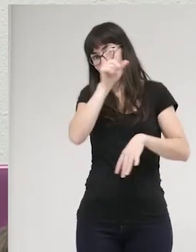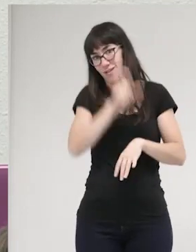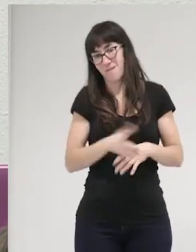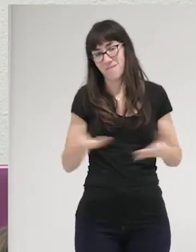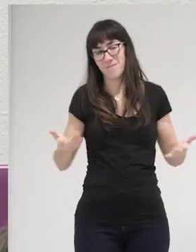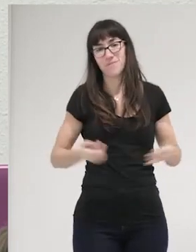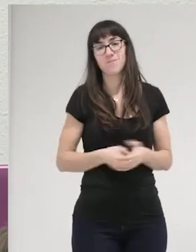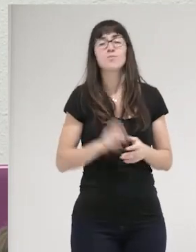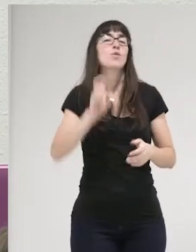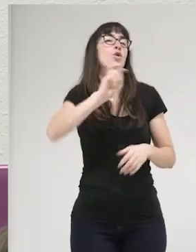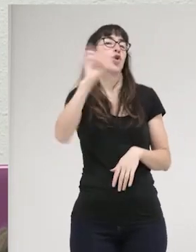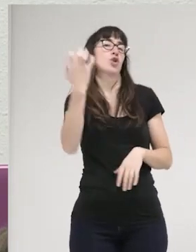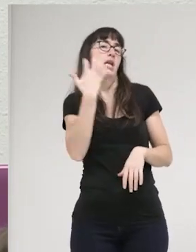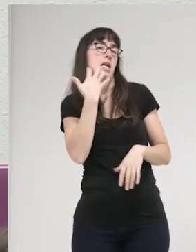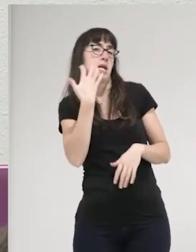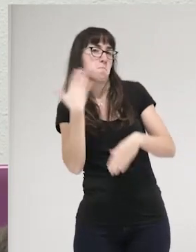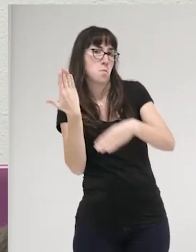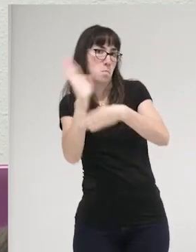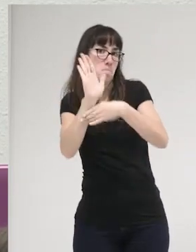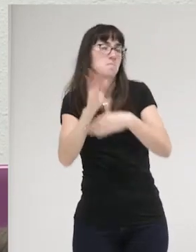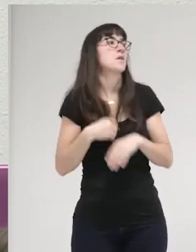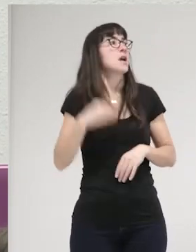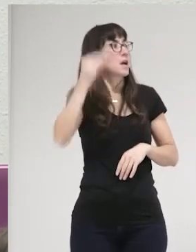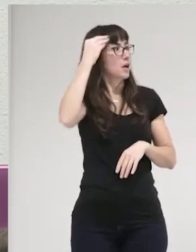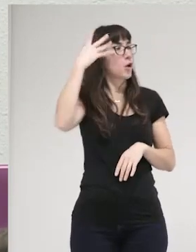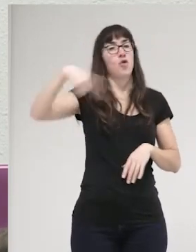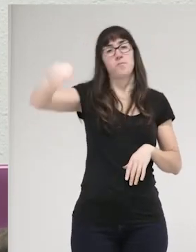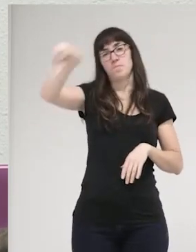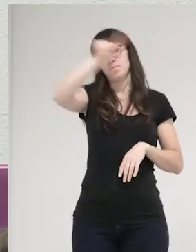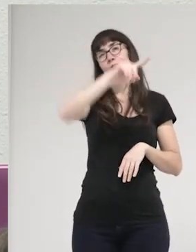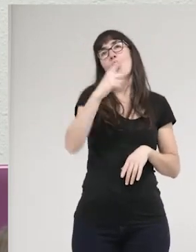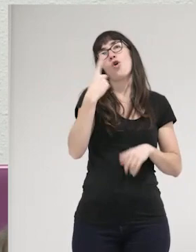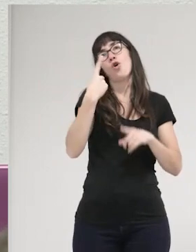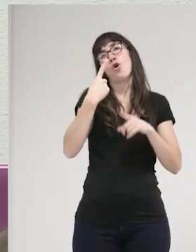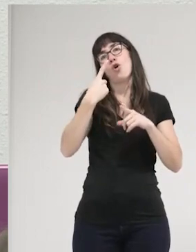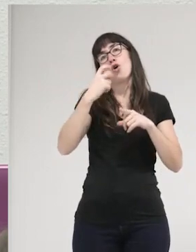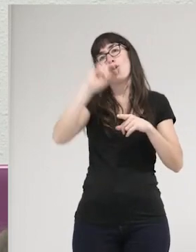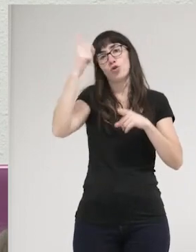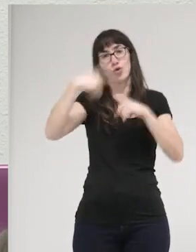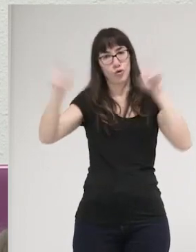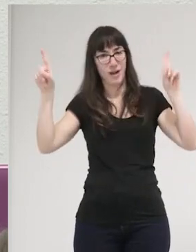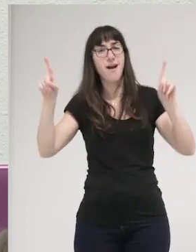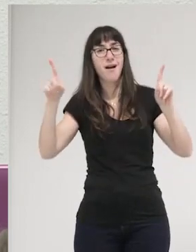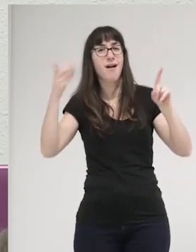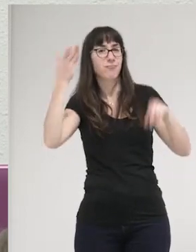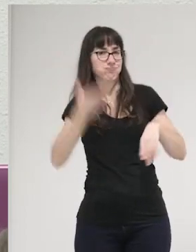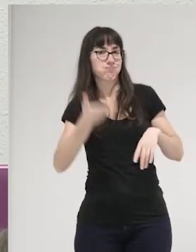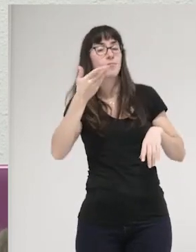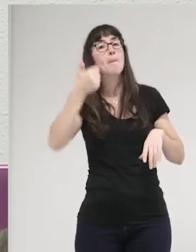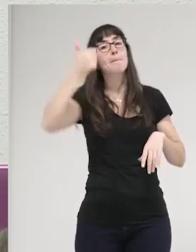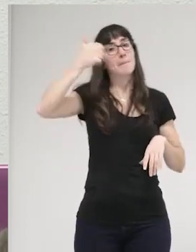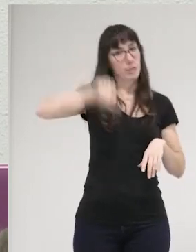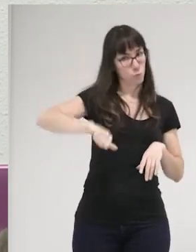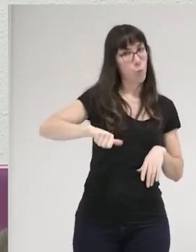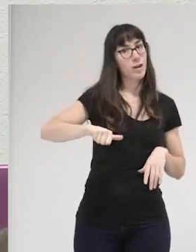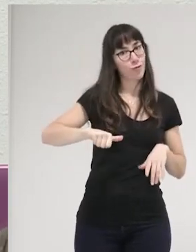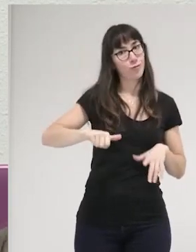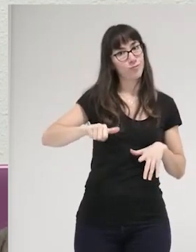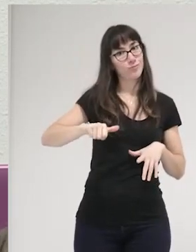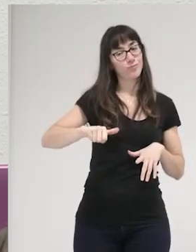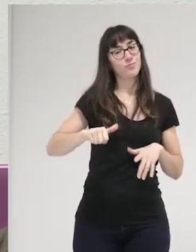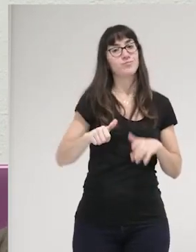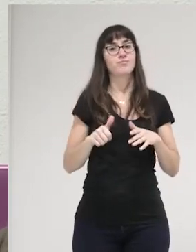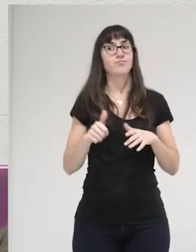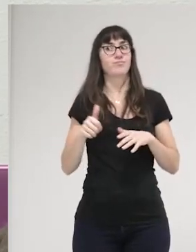os voy a poner otro ejemplo ¿vale? que me parece que aquí ya además entra otro elemento que es un elemento masculino en